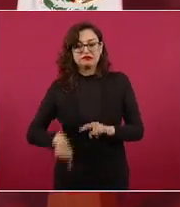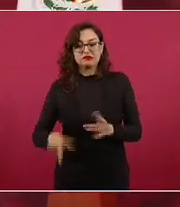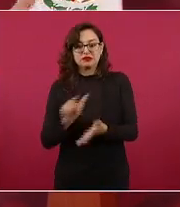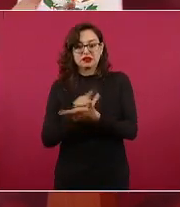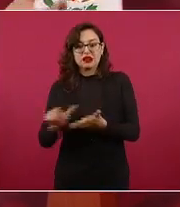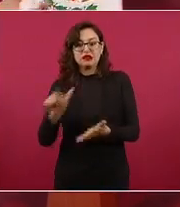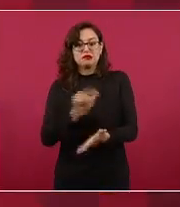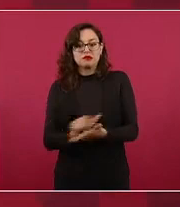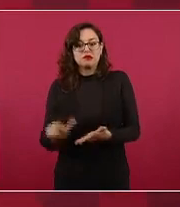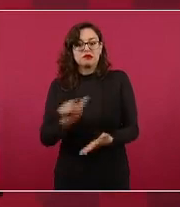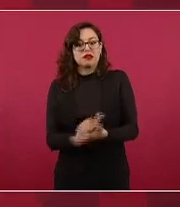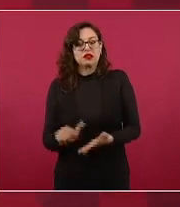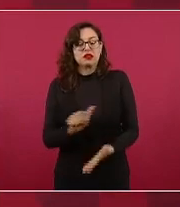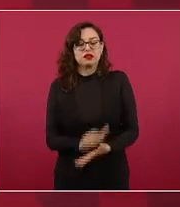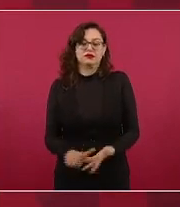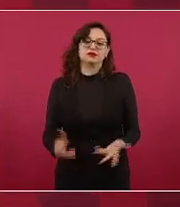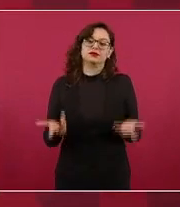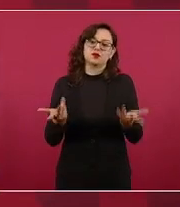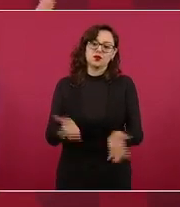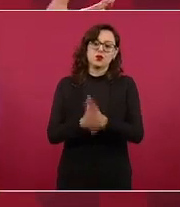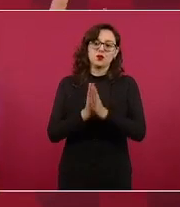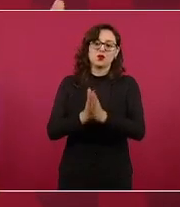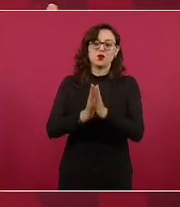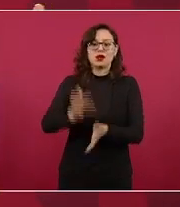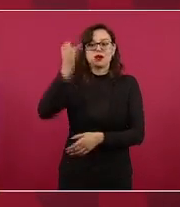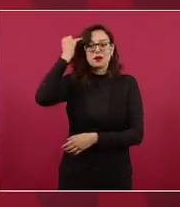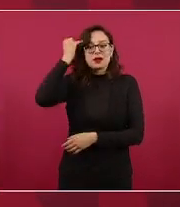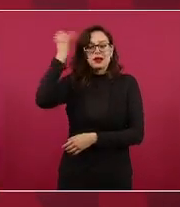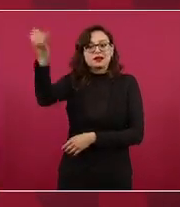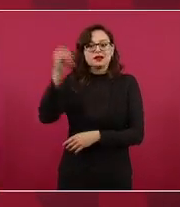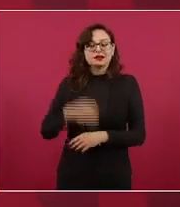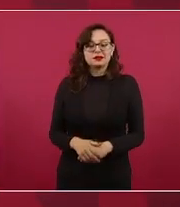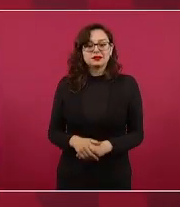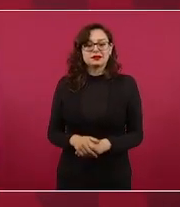imagínense a dónde se llegó